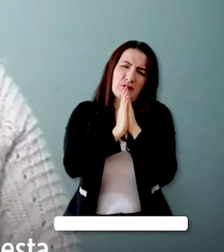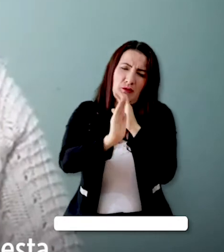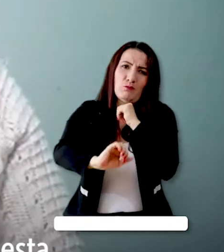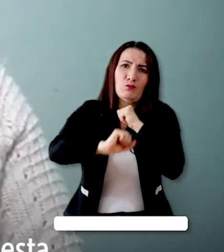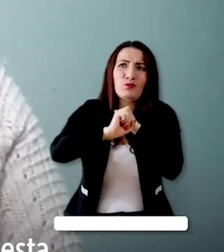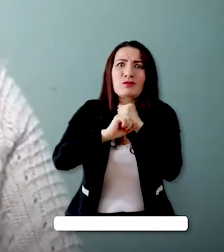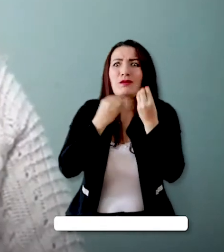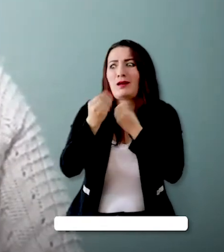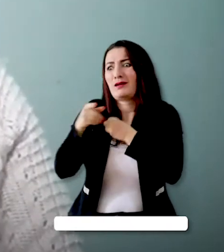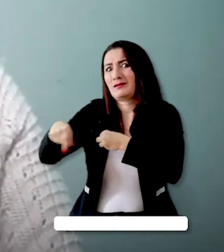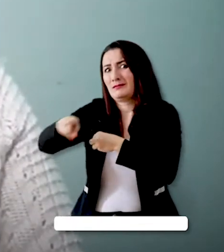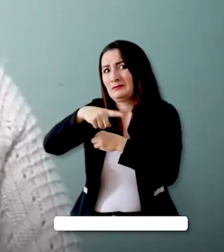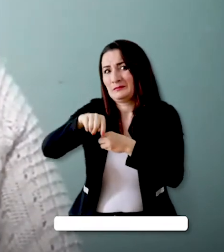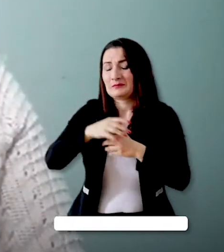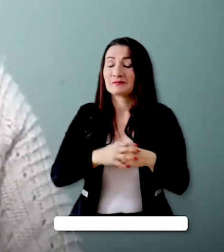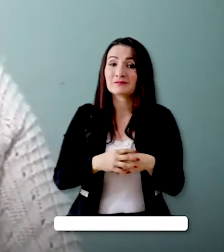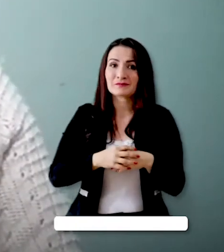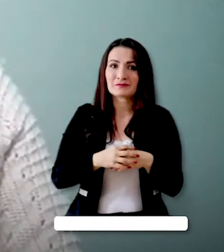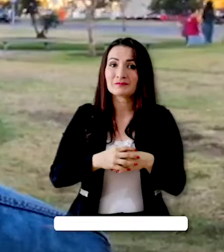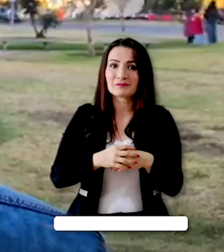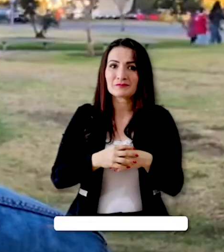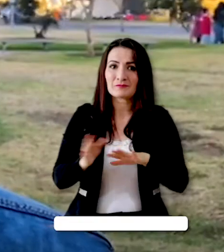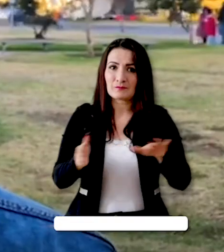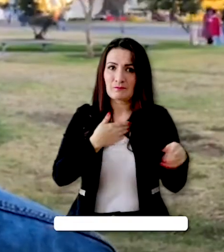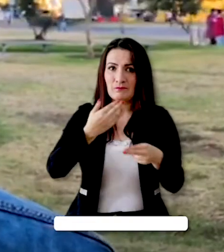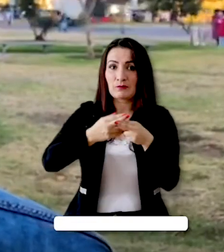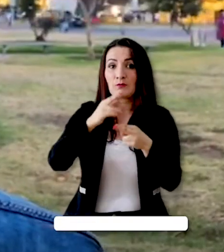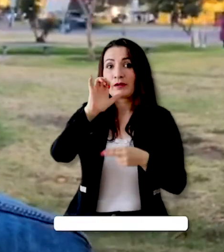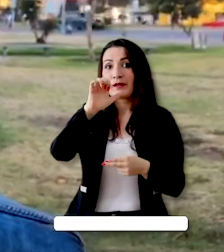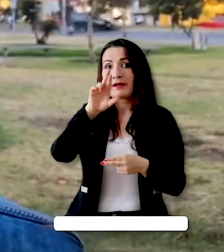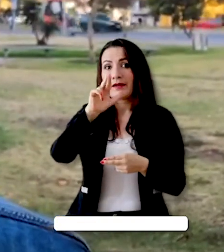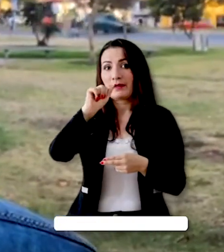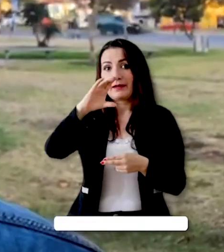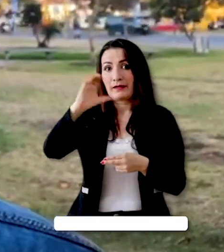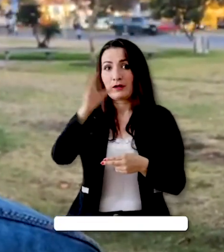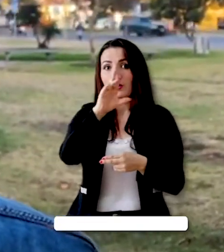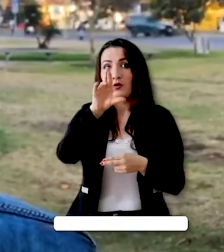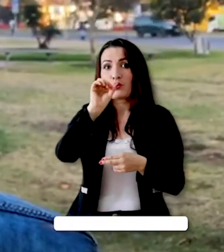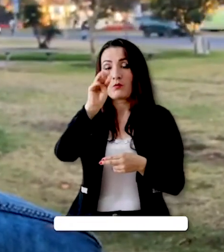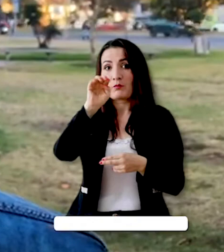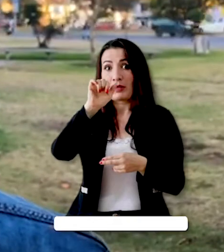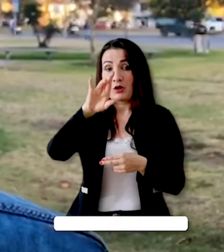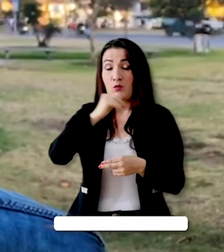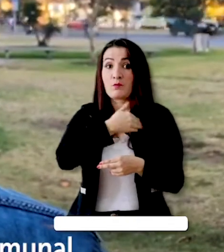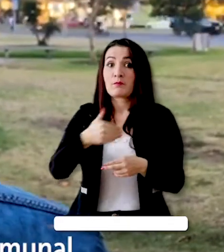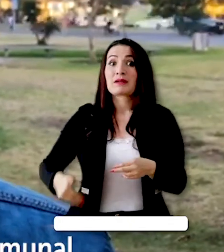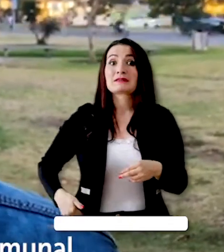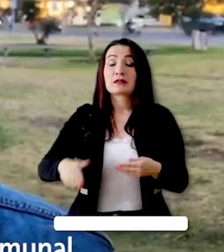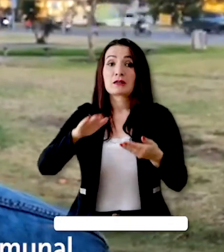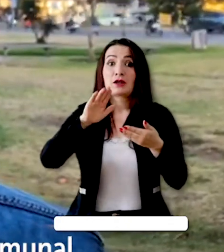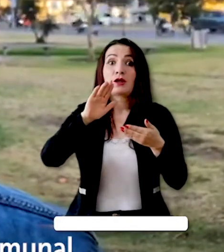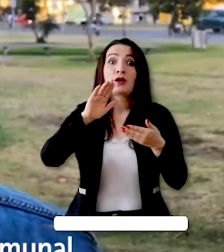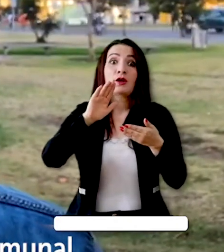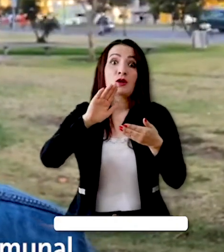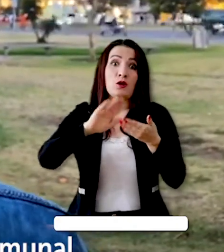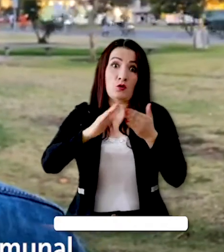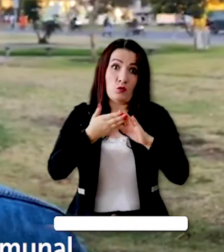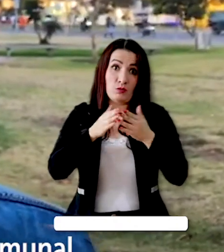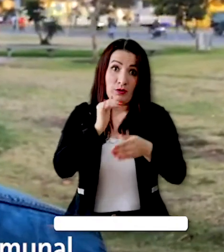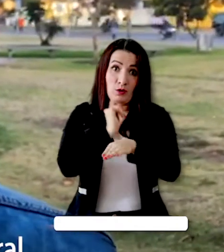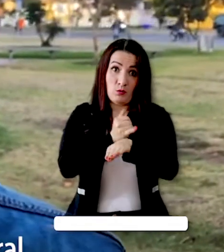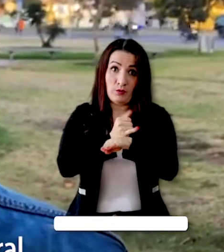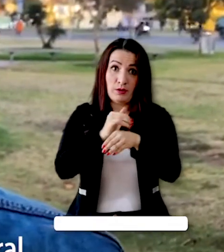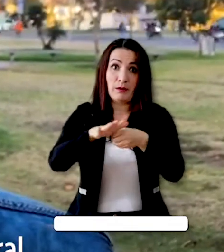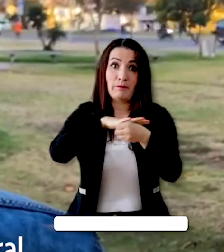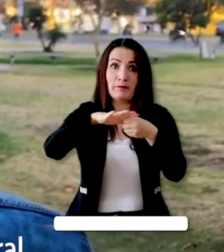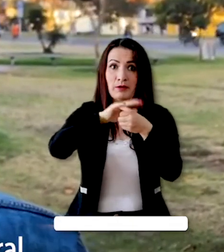su respuesta, su apoyo y su aprecio. Mi nombre es Erick Romero. Soy presidente de la Junta de Acción